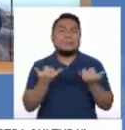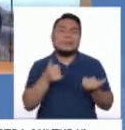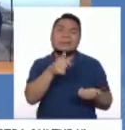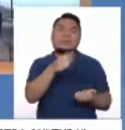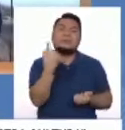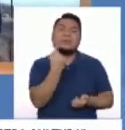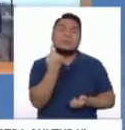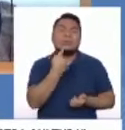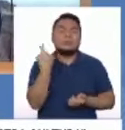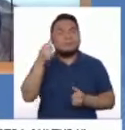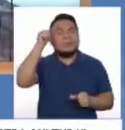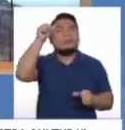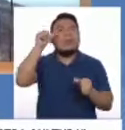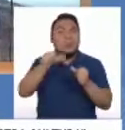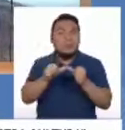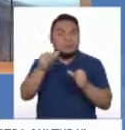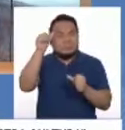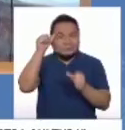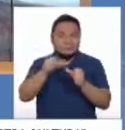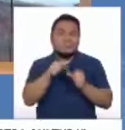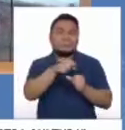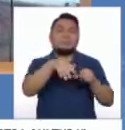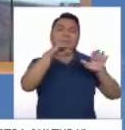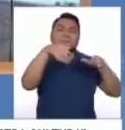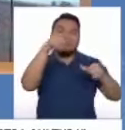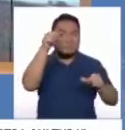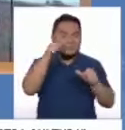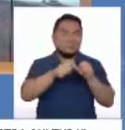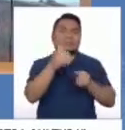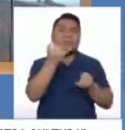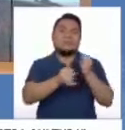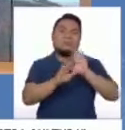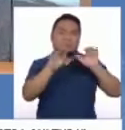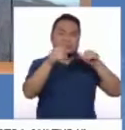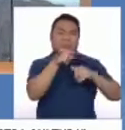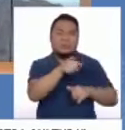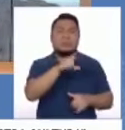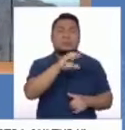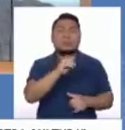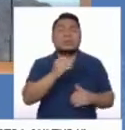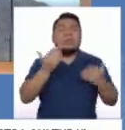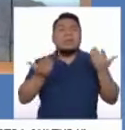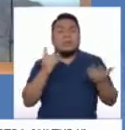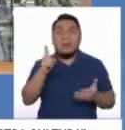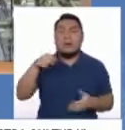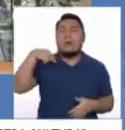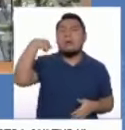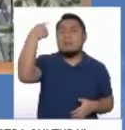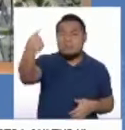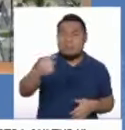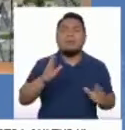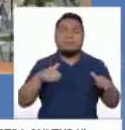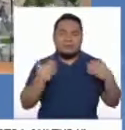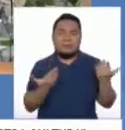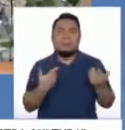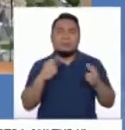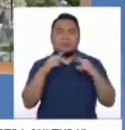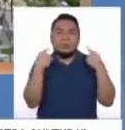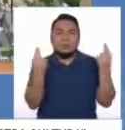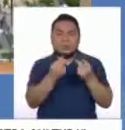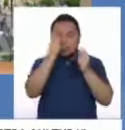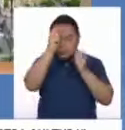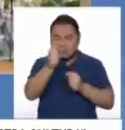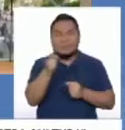recuerdo simbólico para pedirnos de Lucho, y seguramente llegará el momento en que podamos hacer un homenaje como se lo